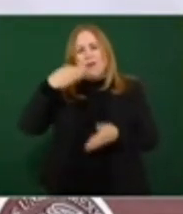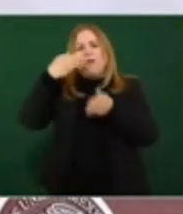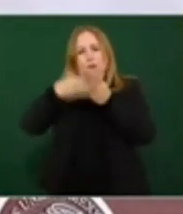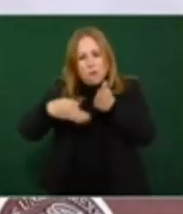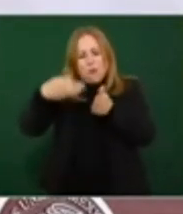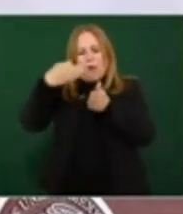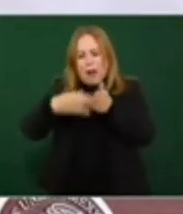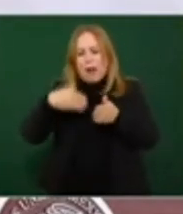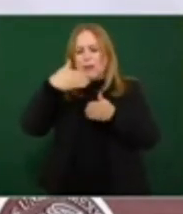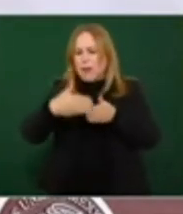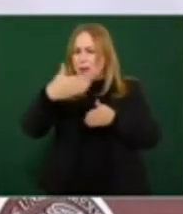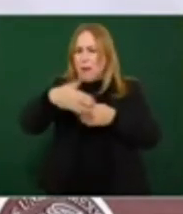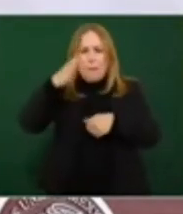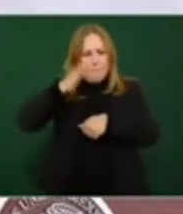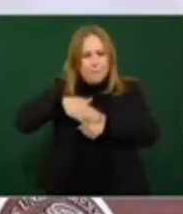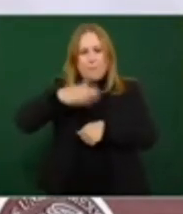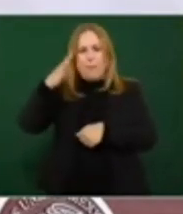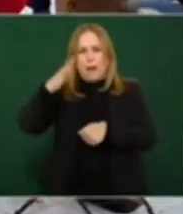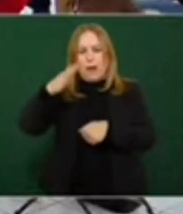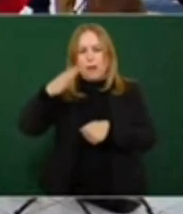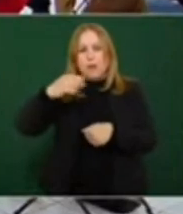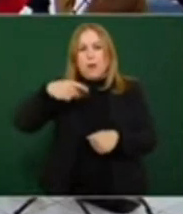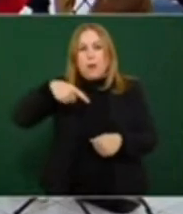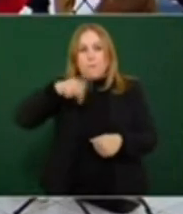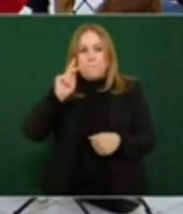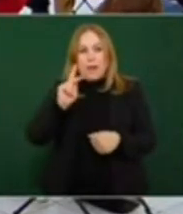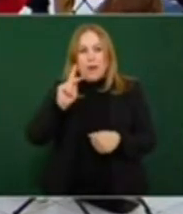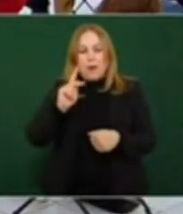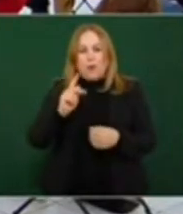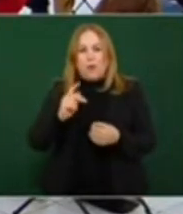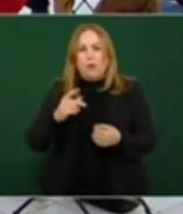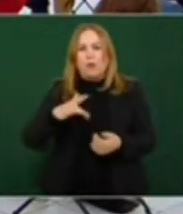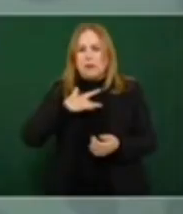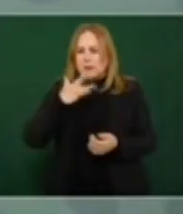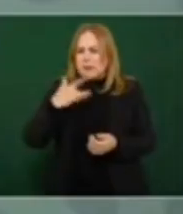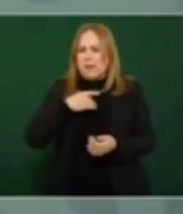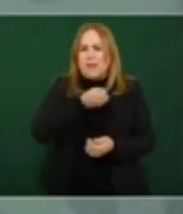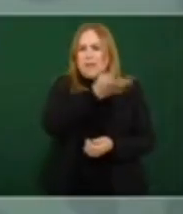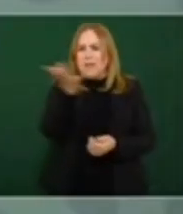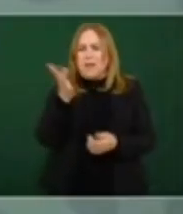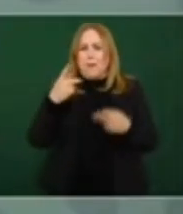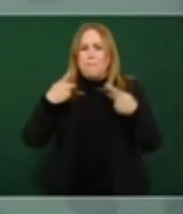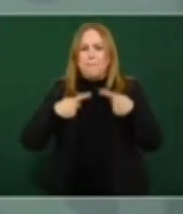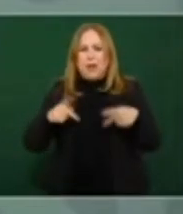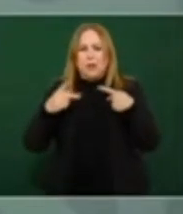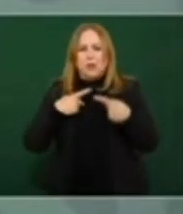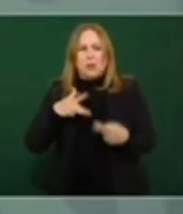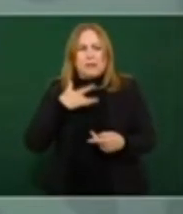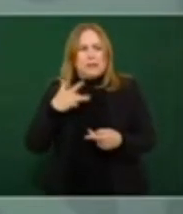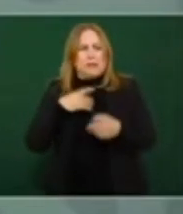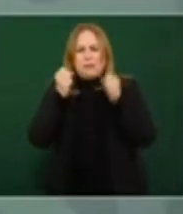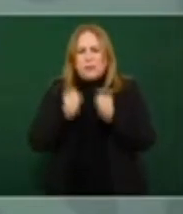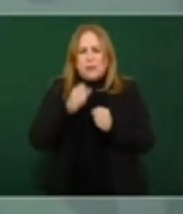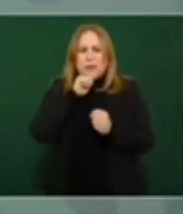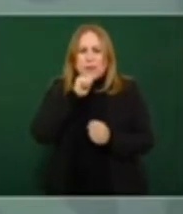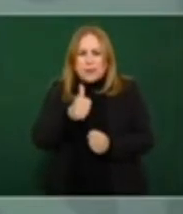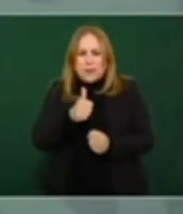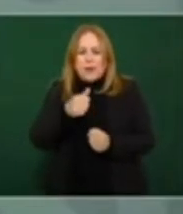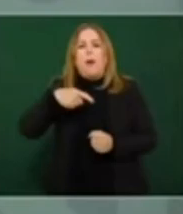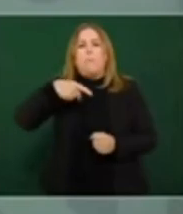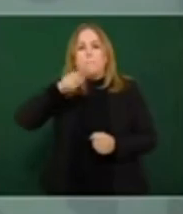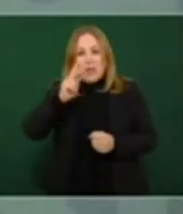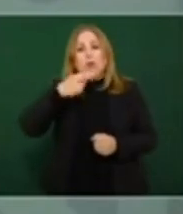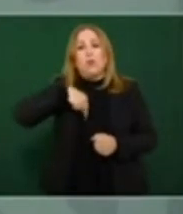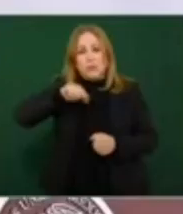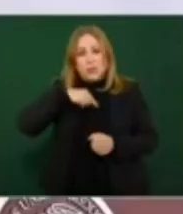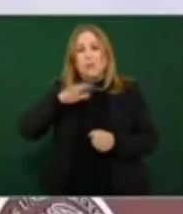esto genera incertidumbre entre la población, pero sabemos que estamos trabajando en el